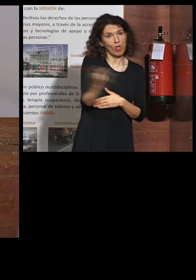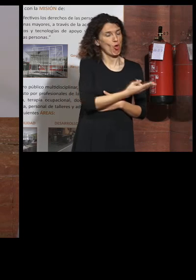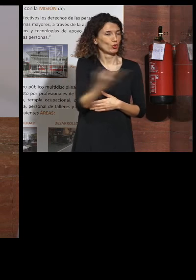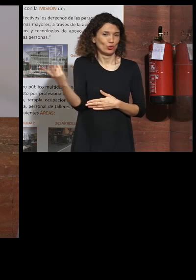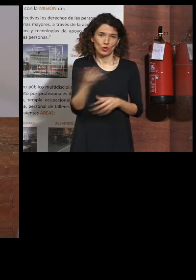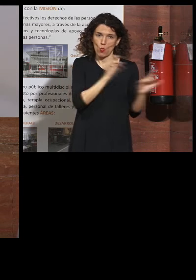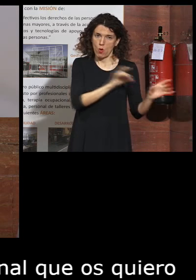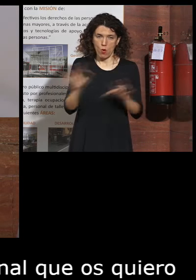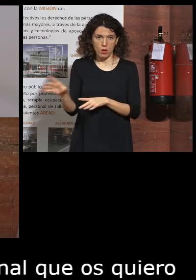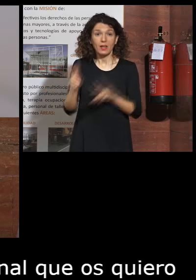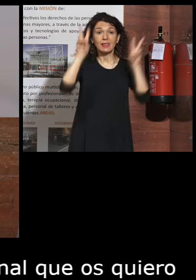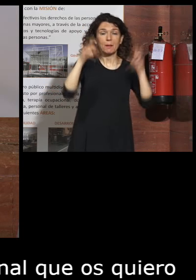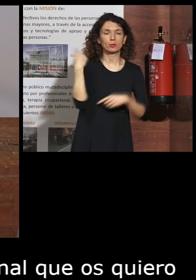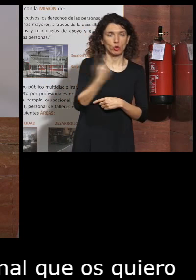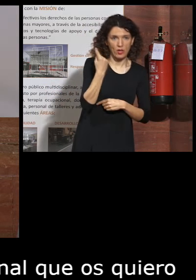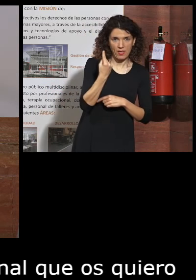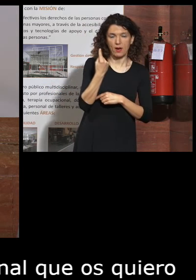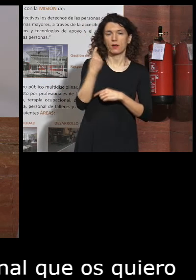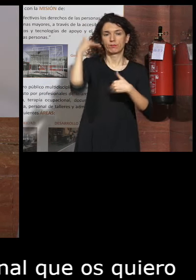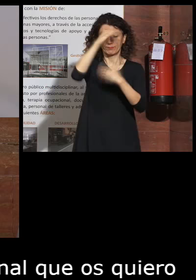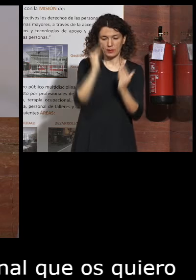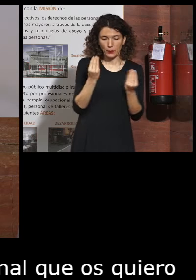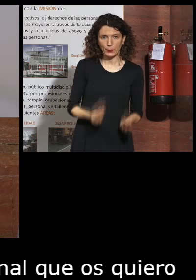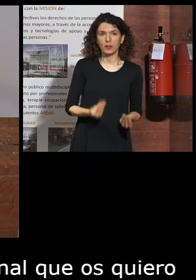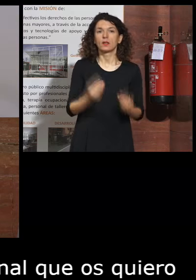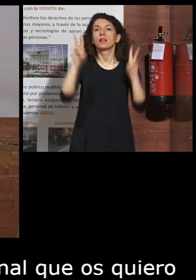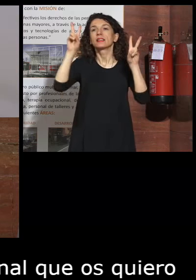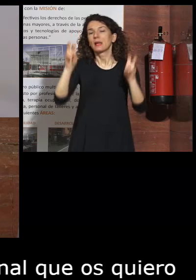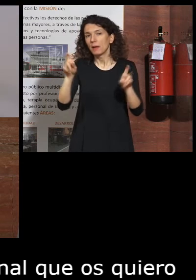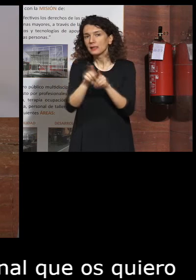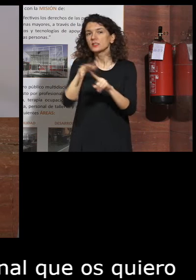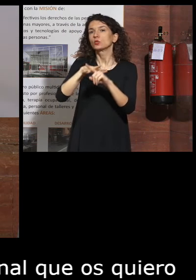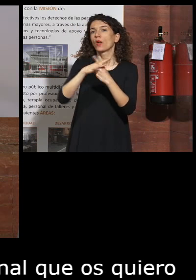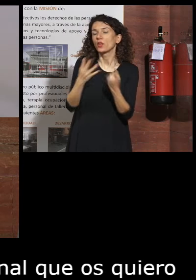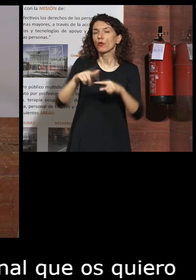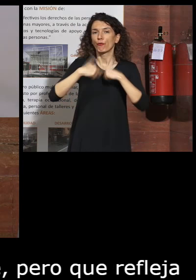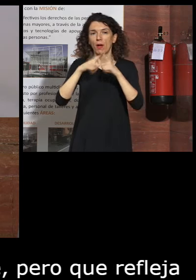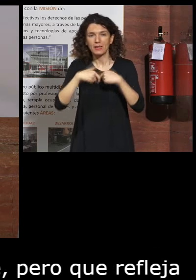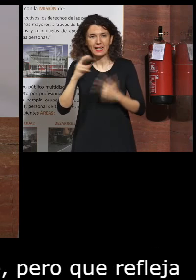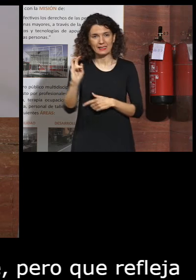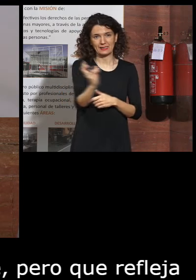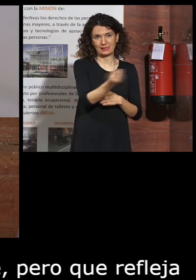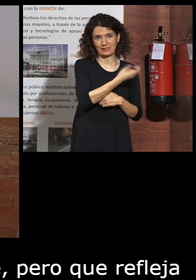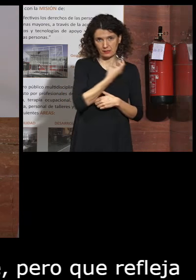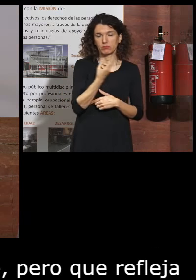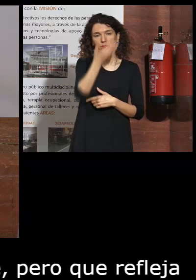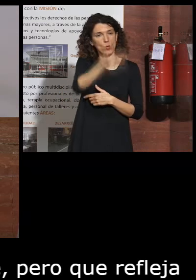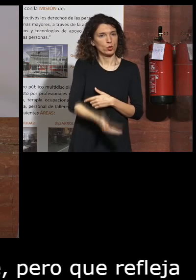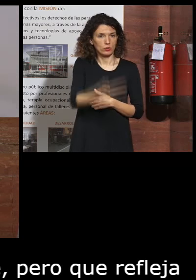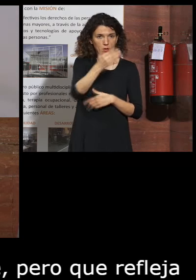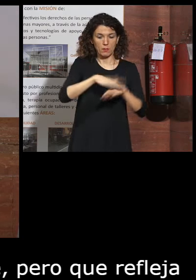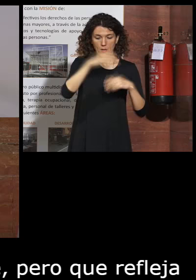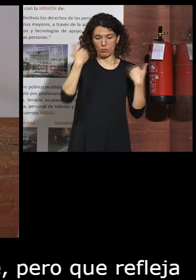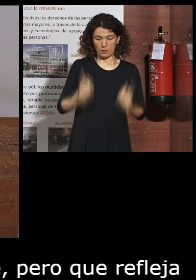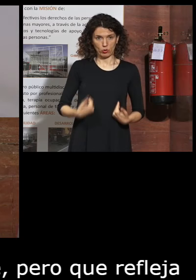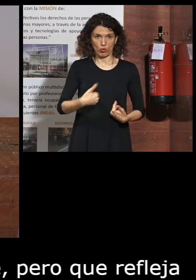y atender temas de soledad temas de situaciones familiares etcétera es muy importante para una